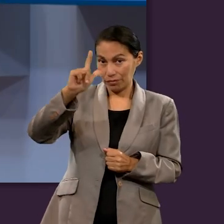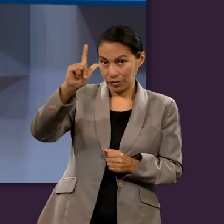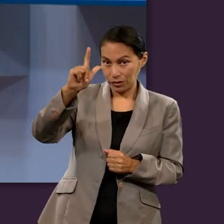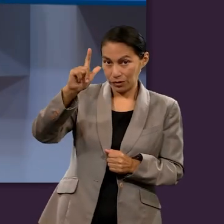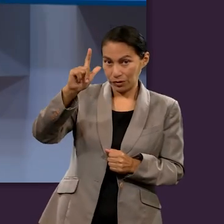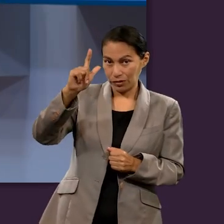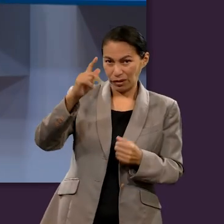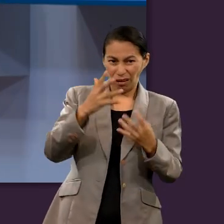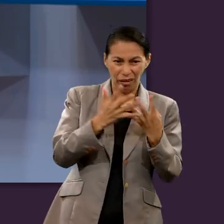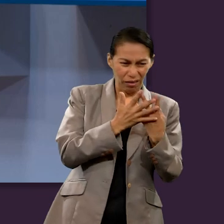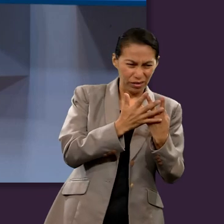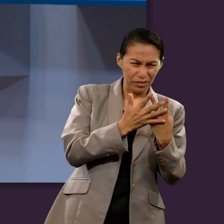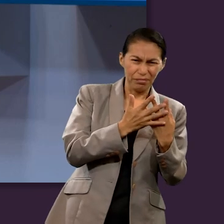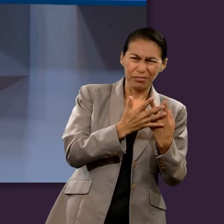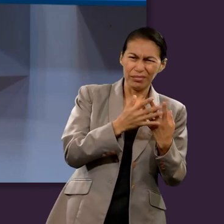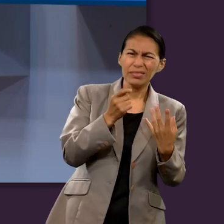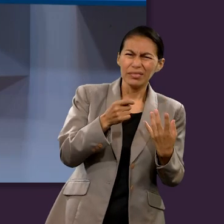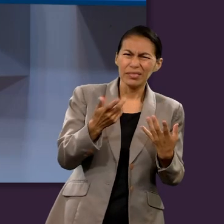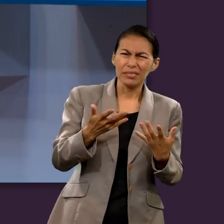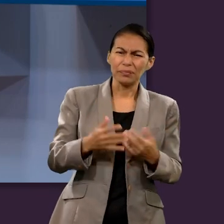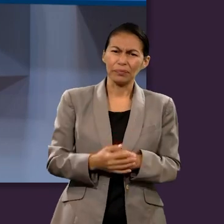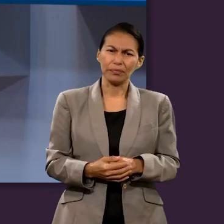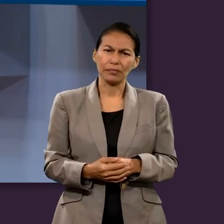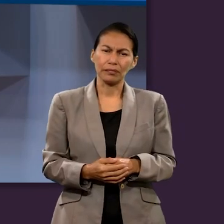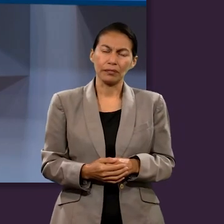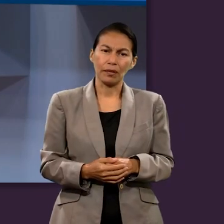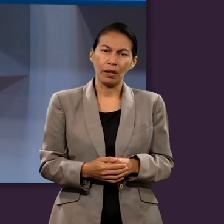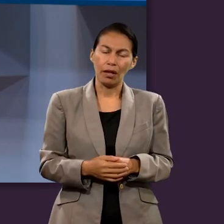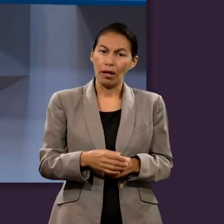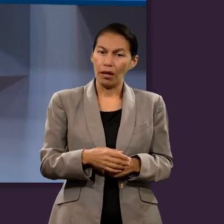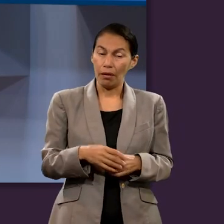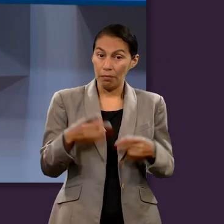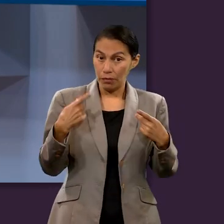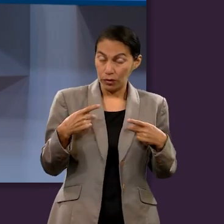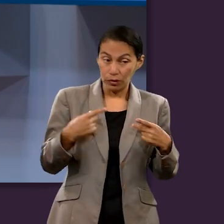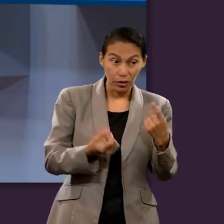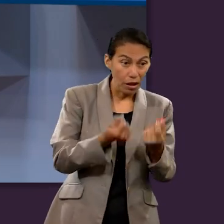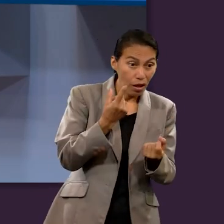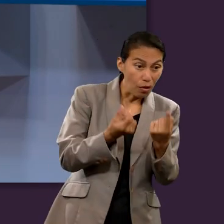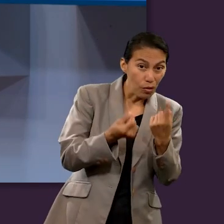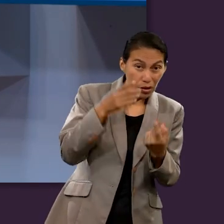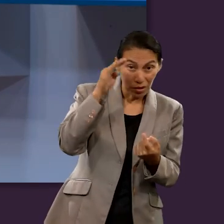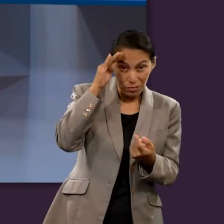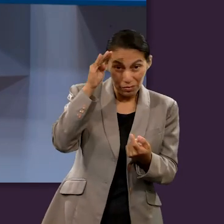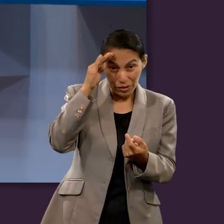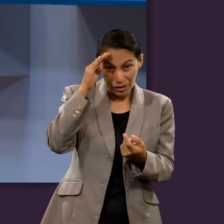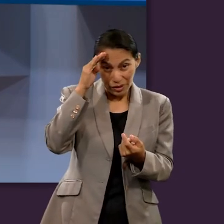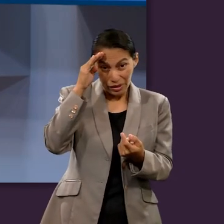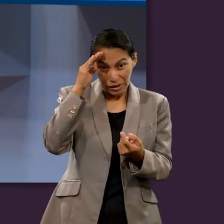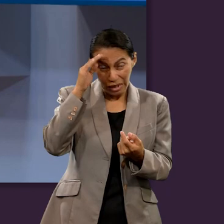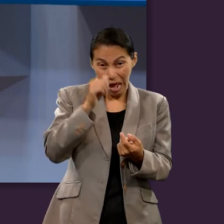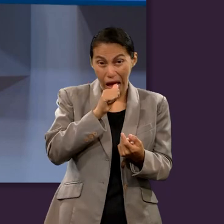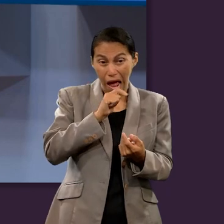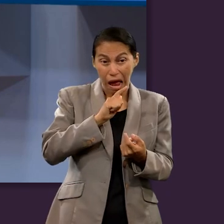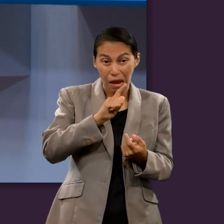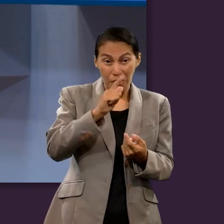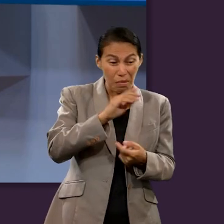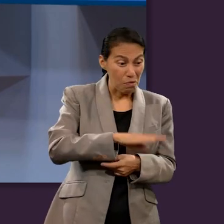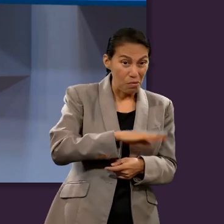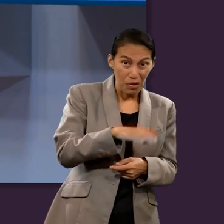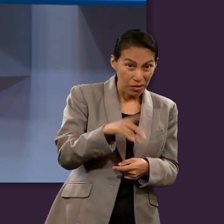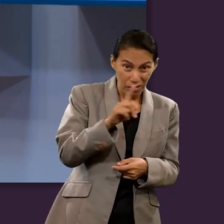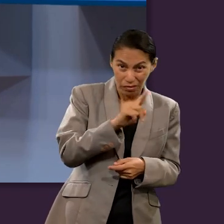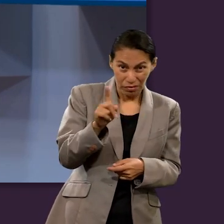encarcelados. Porque los comentaristas que creen en la inmortalidad natural del alma,